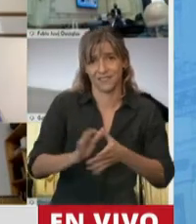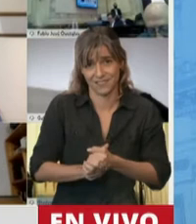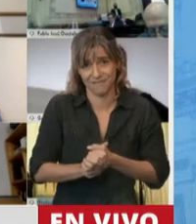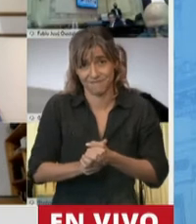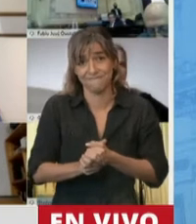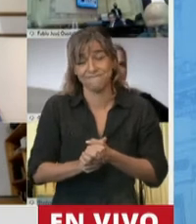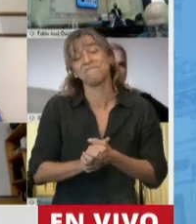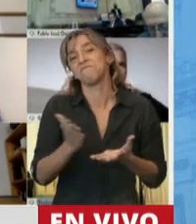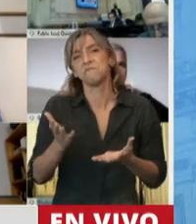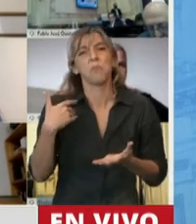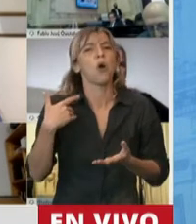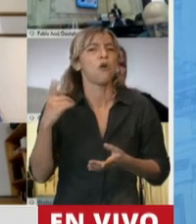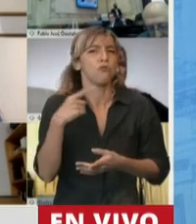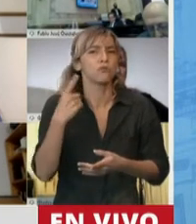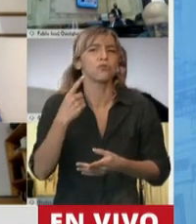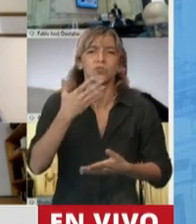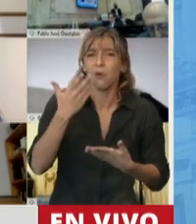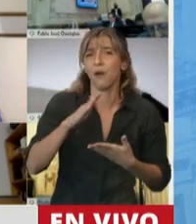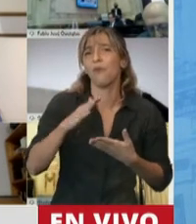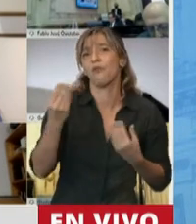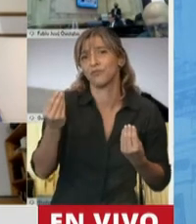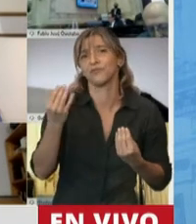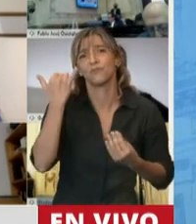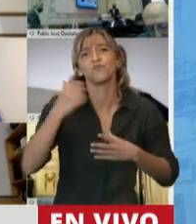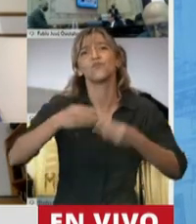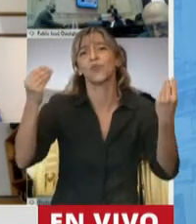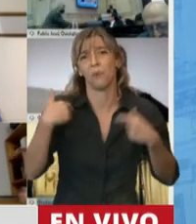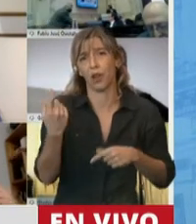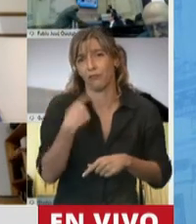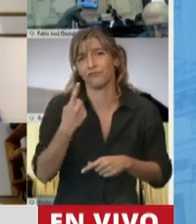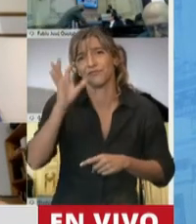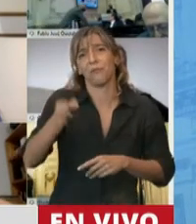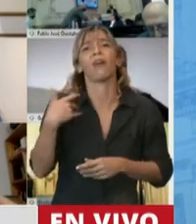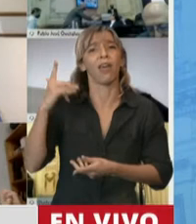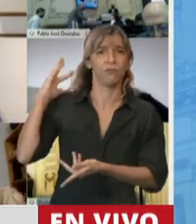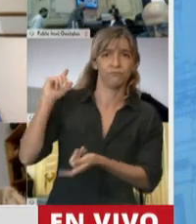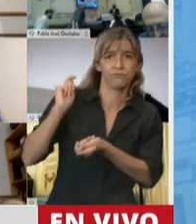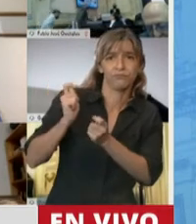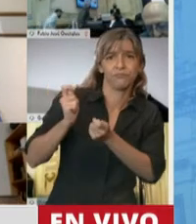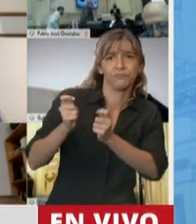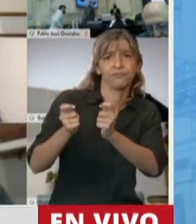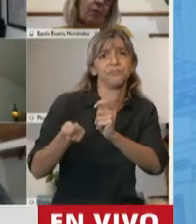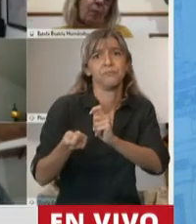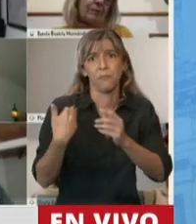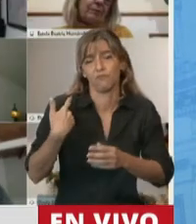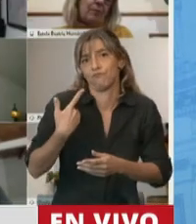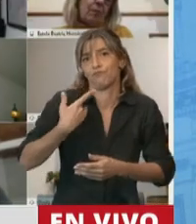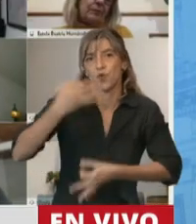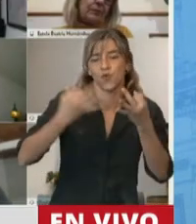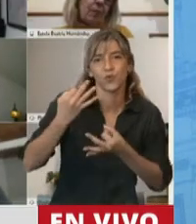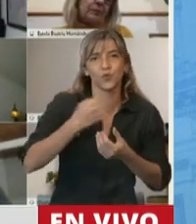la superestructura ideológica, jurídica, social y política, tocando prácticamente